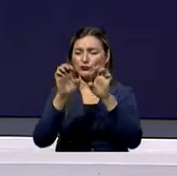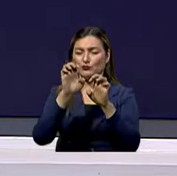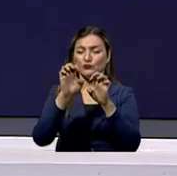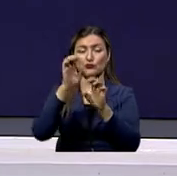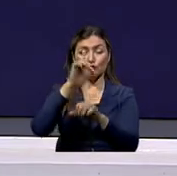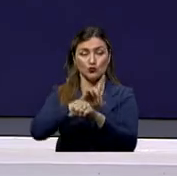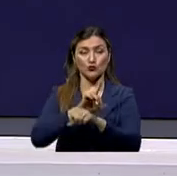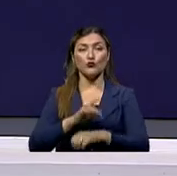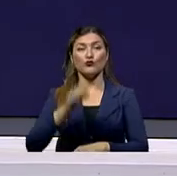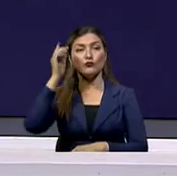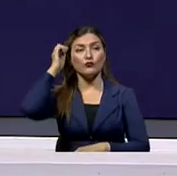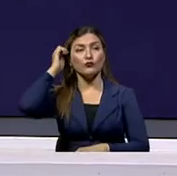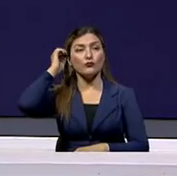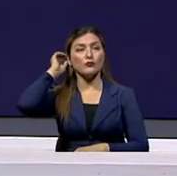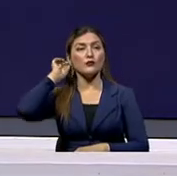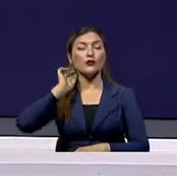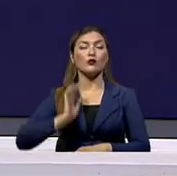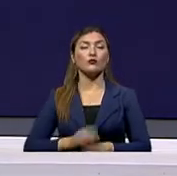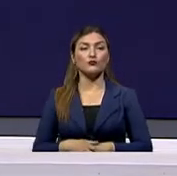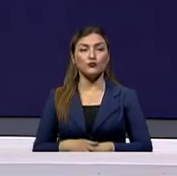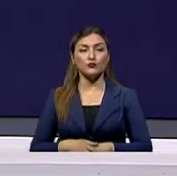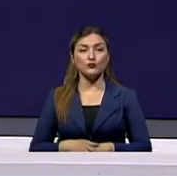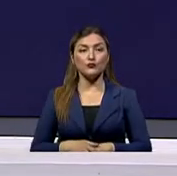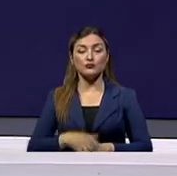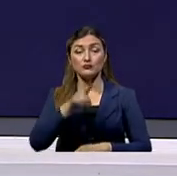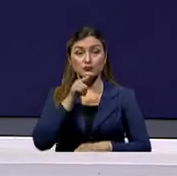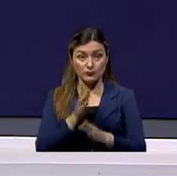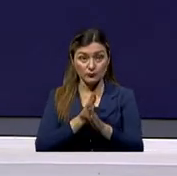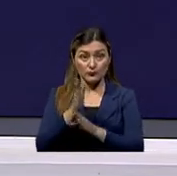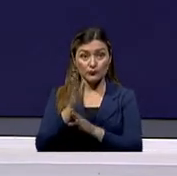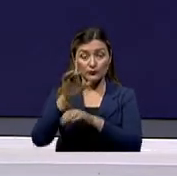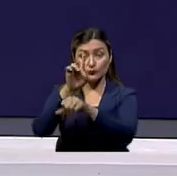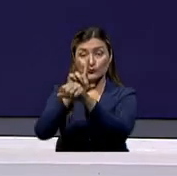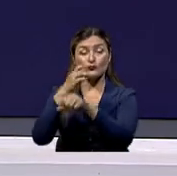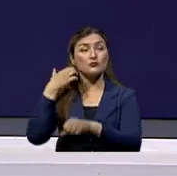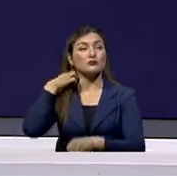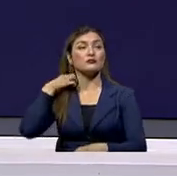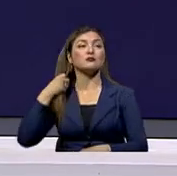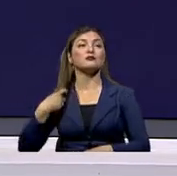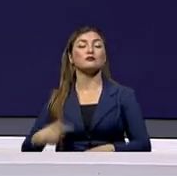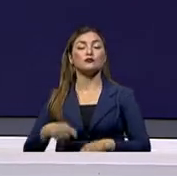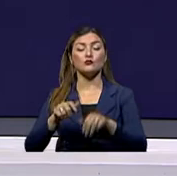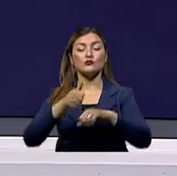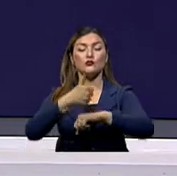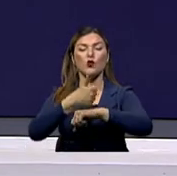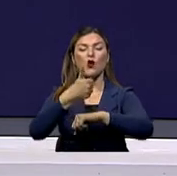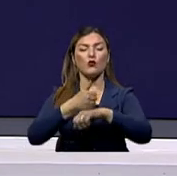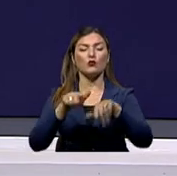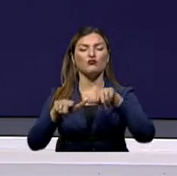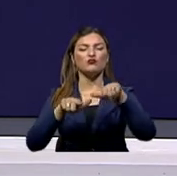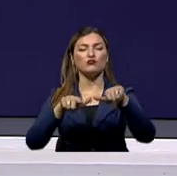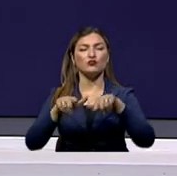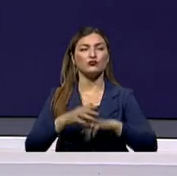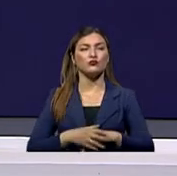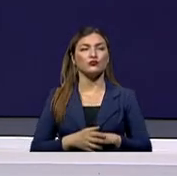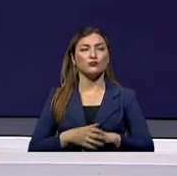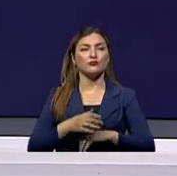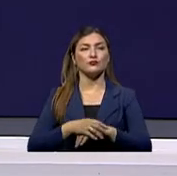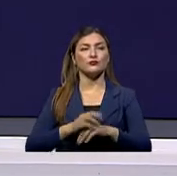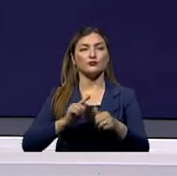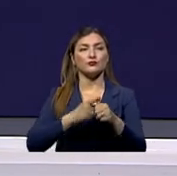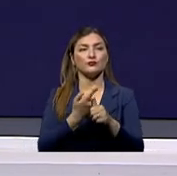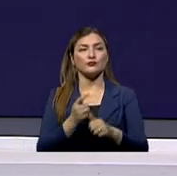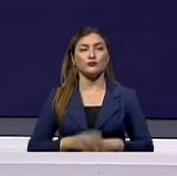de melanoma y esto de aquí definitivamente le corresponde al dermatólogo especializado. Sin embargo, los vamos a nombrar. Melanoma nodular, el melanoma de tipo